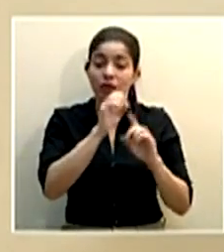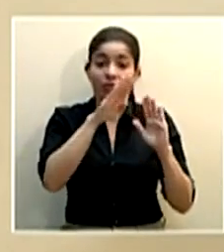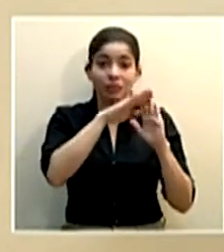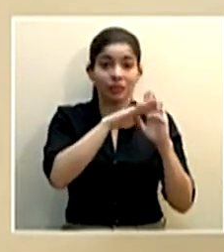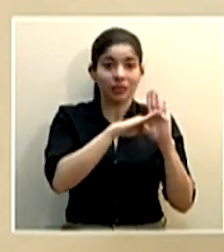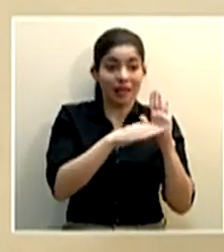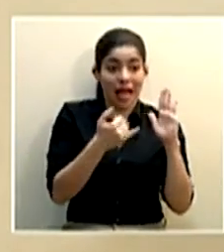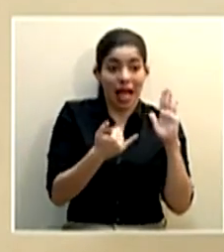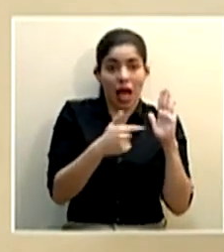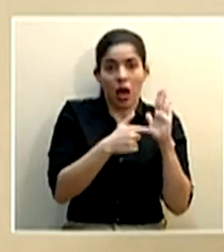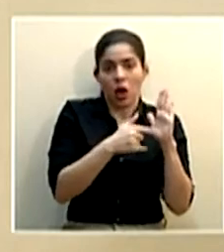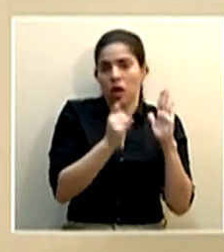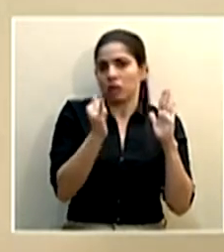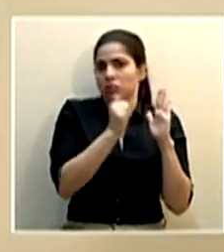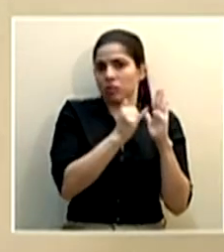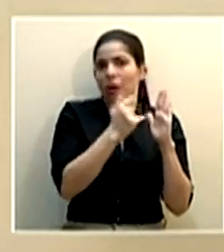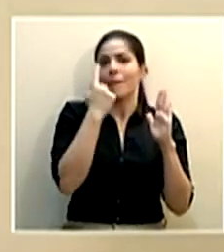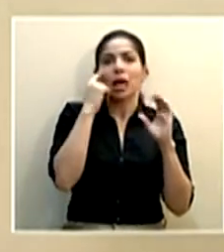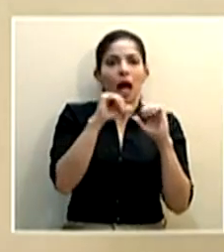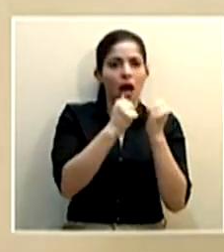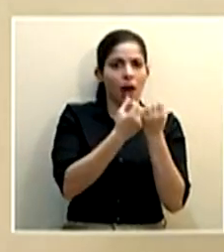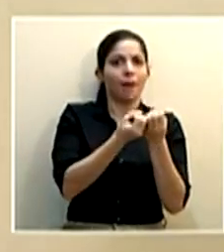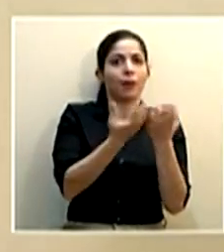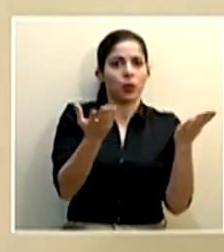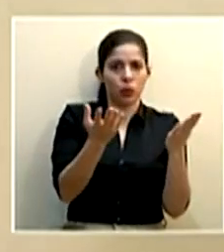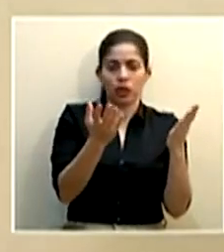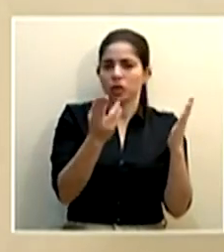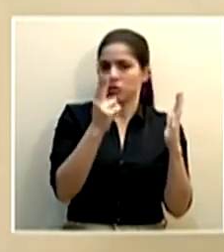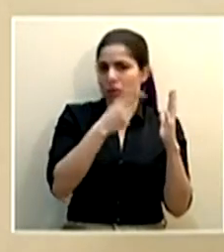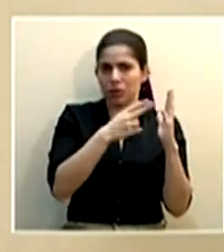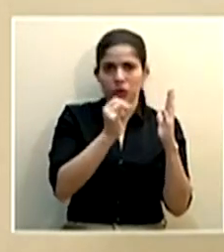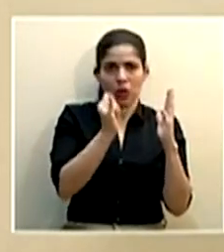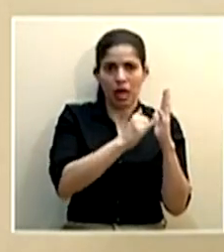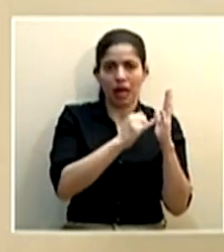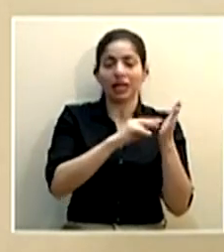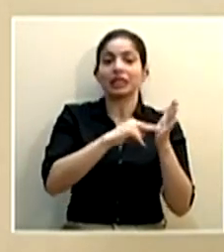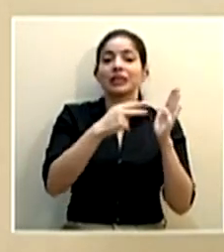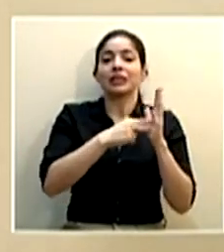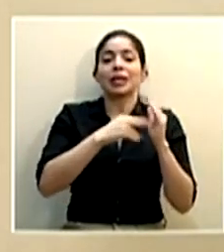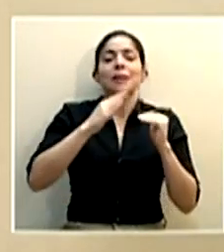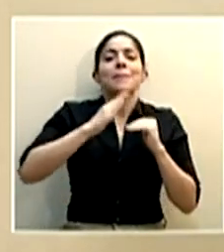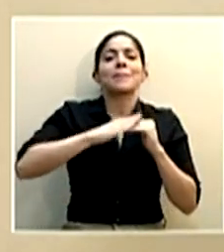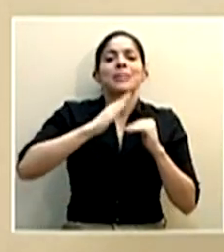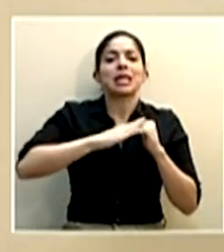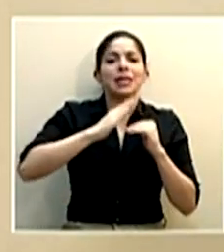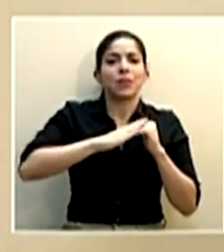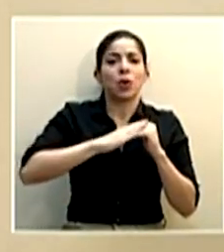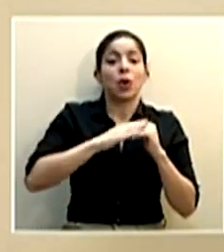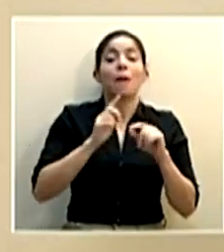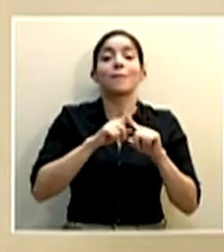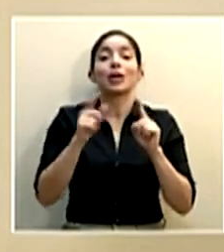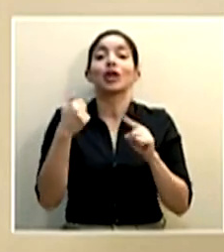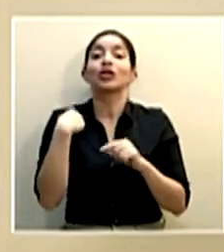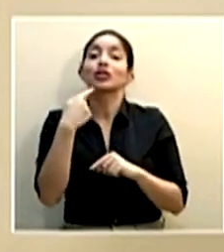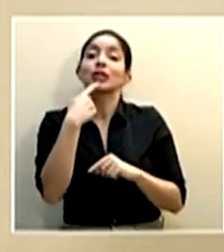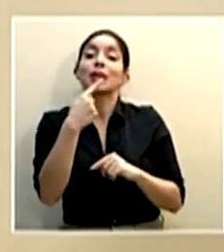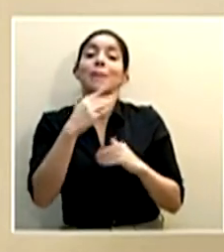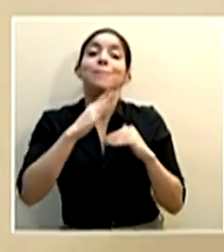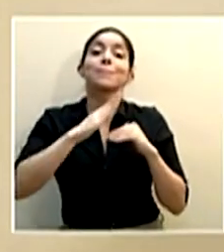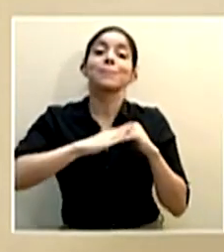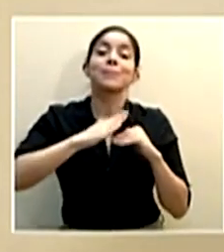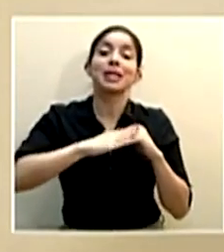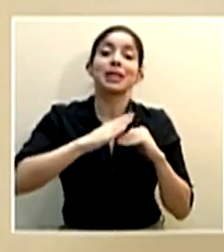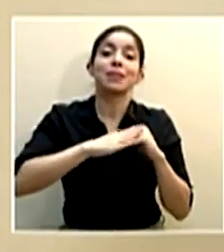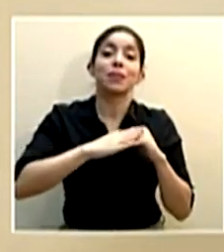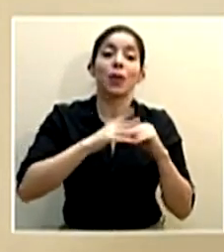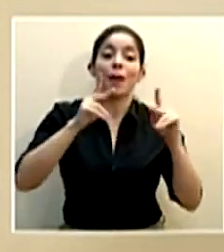en este momento se mantienen para el sector público en el sentido de mantener al mínimo y sobre todo por lo que yo decía al mínimo de